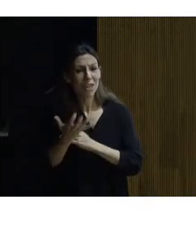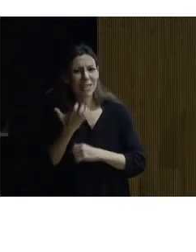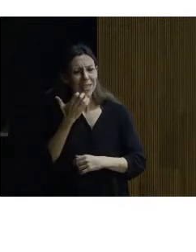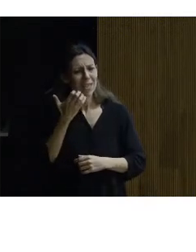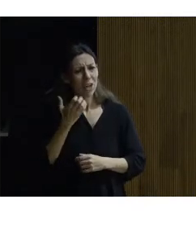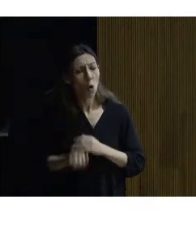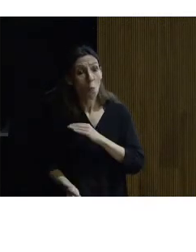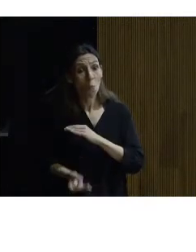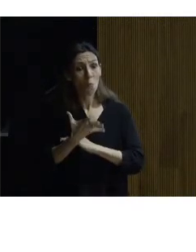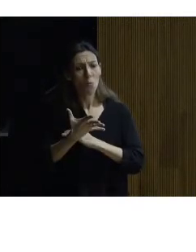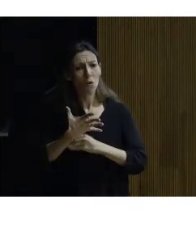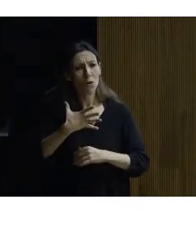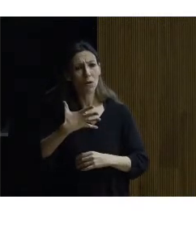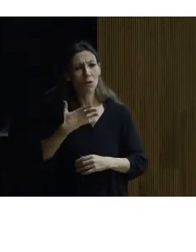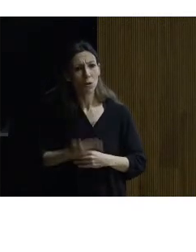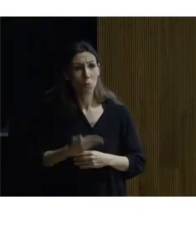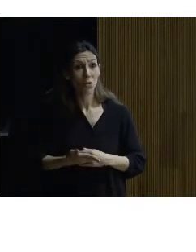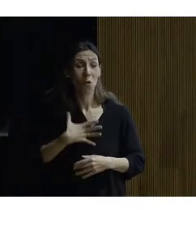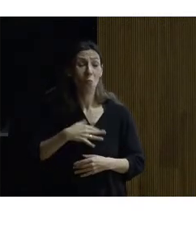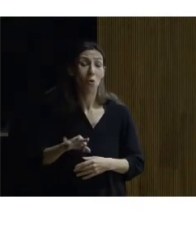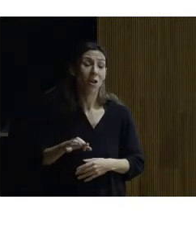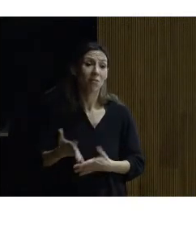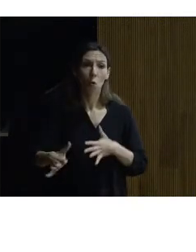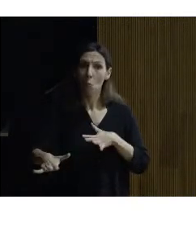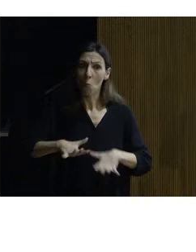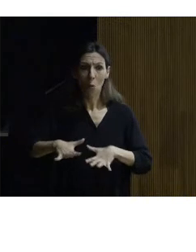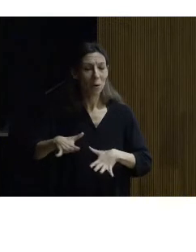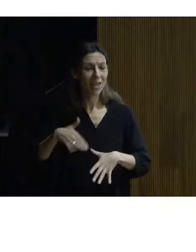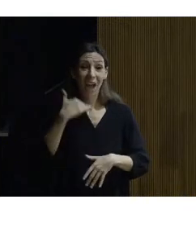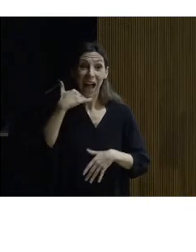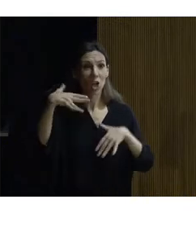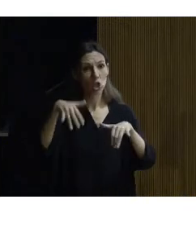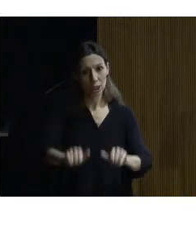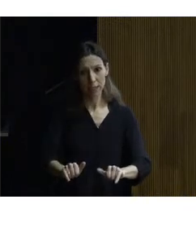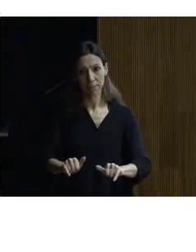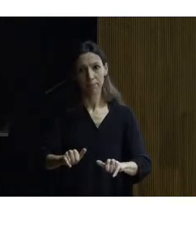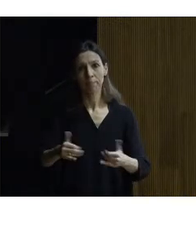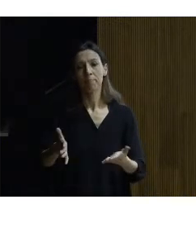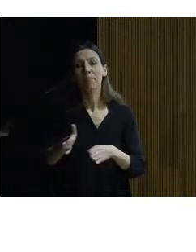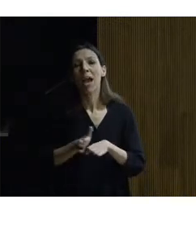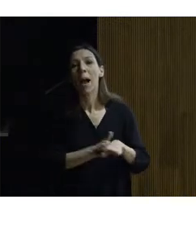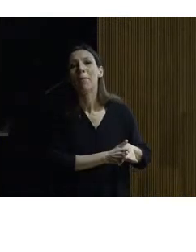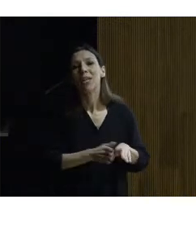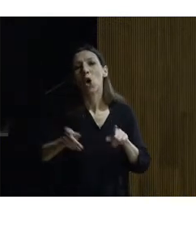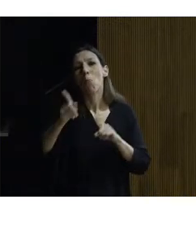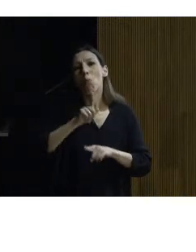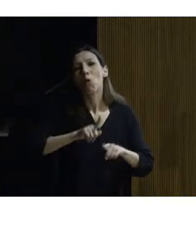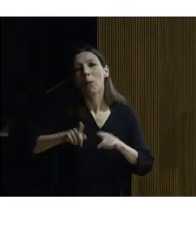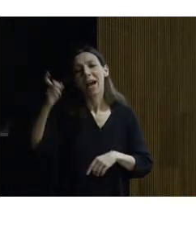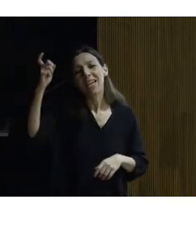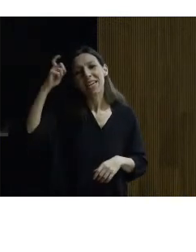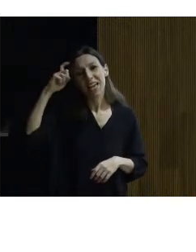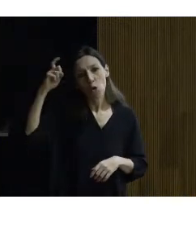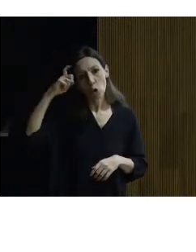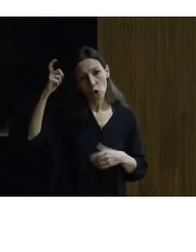llega a una inmovilidad extrema como la que acabo de decir aparte de esto padeció trastornos urológicos a partir de los 40